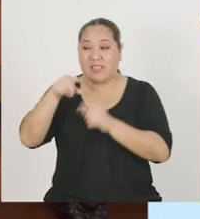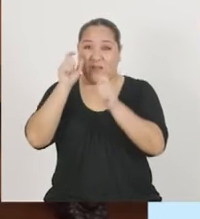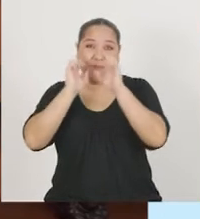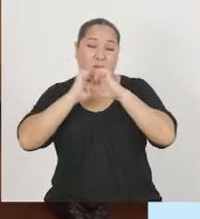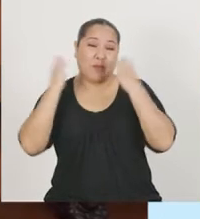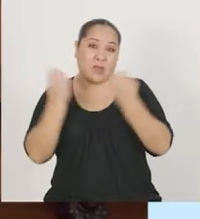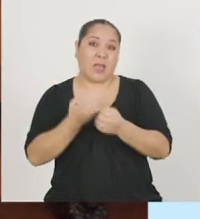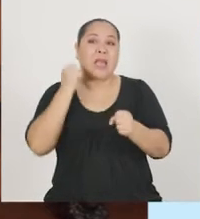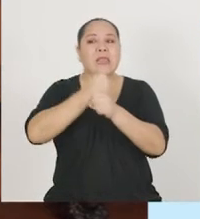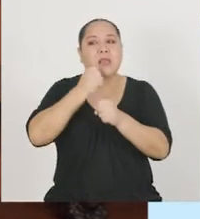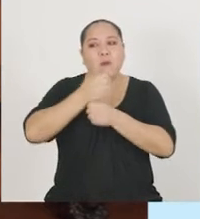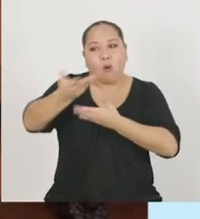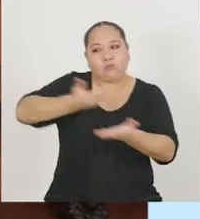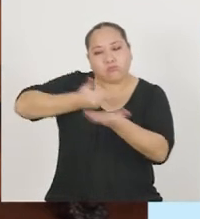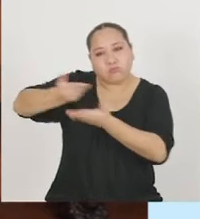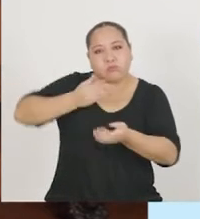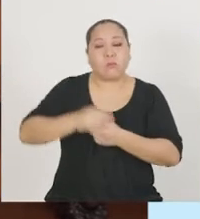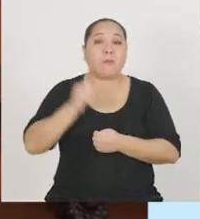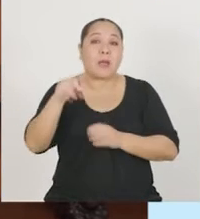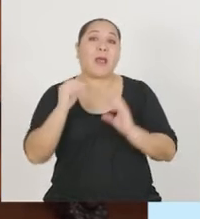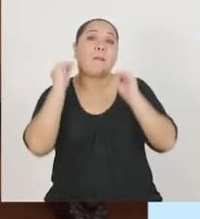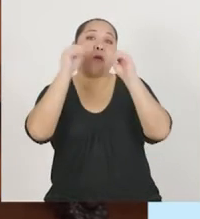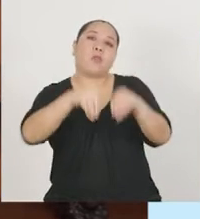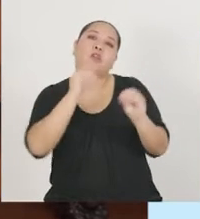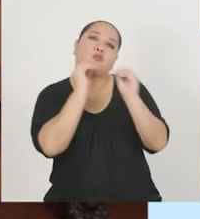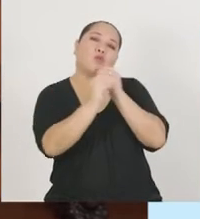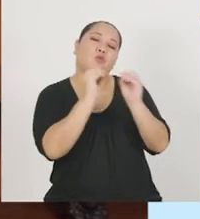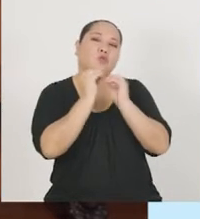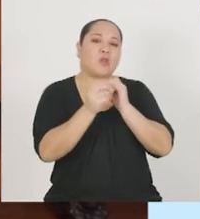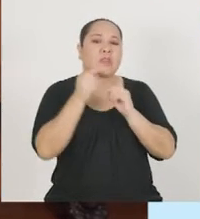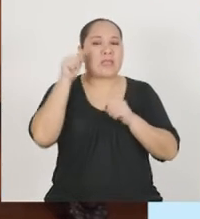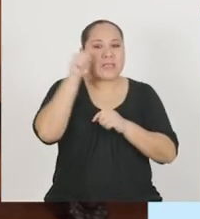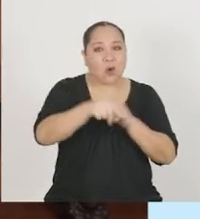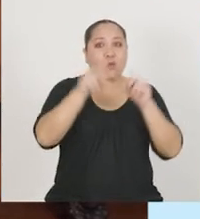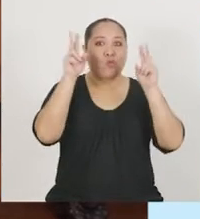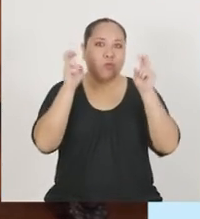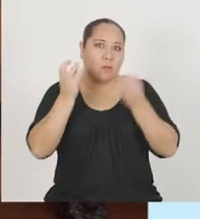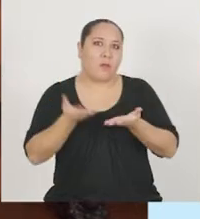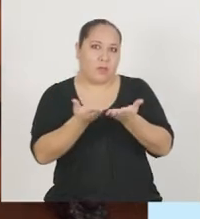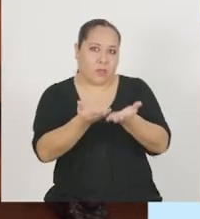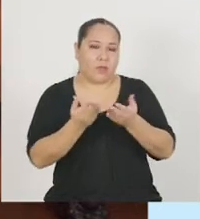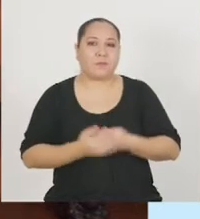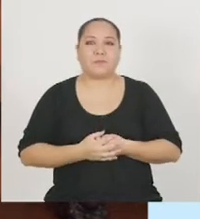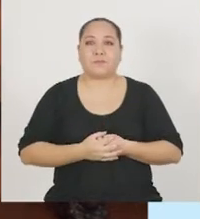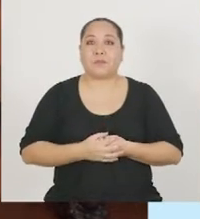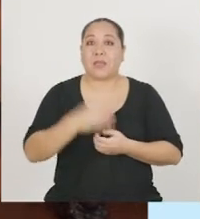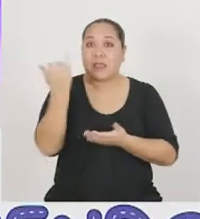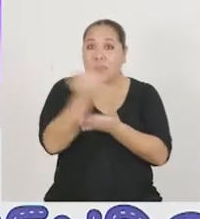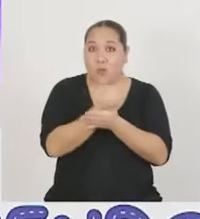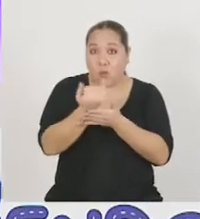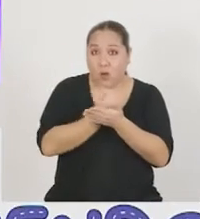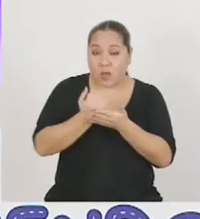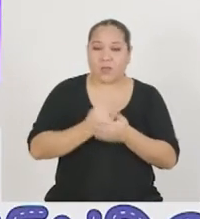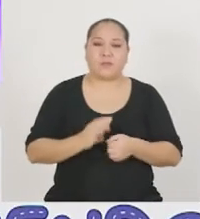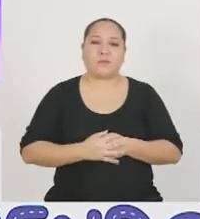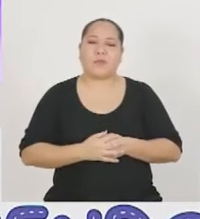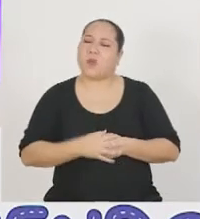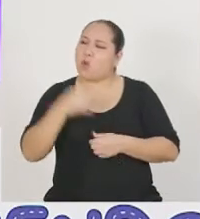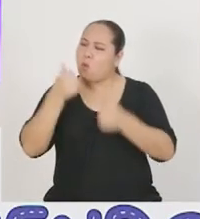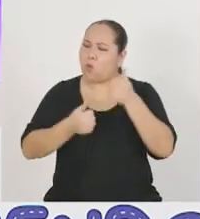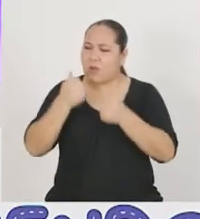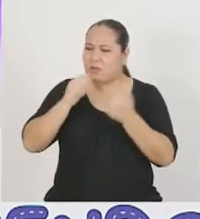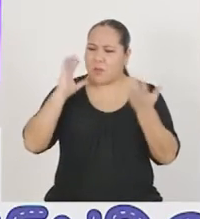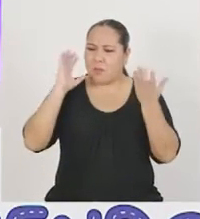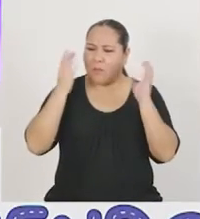de trabajo colaborativo para generar soluciones en torno a un tema propuesto, dibujando. ¿Y cuáles serían las